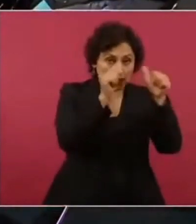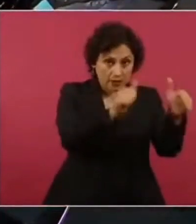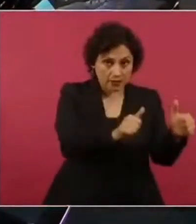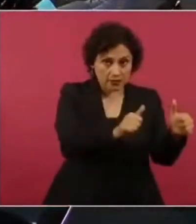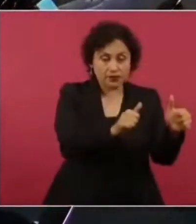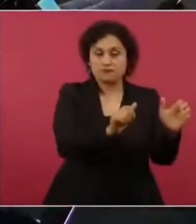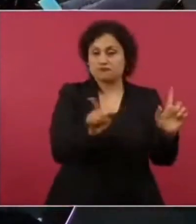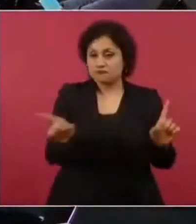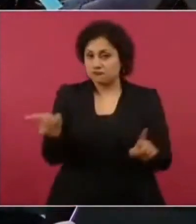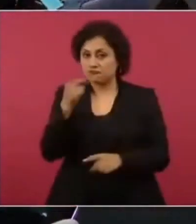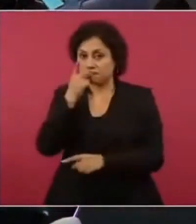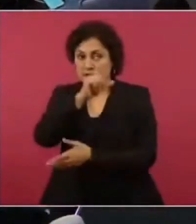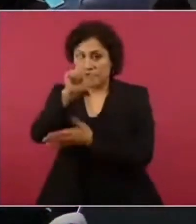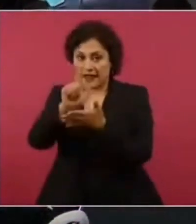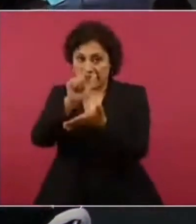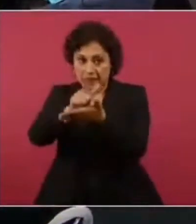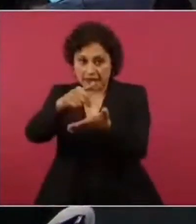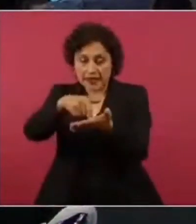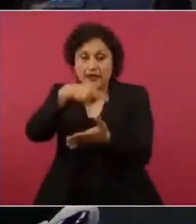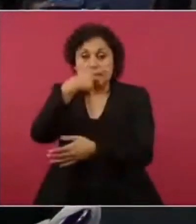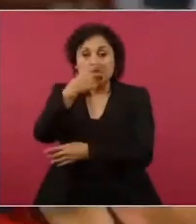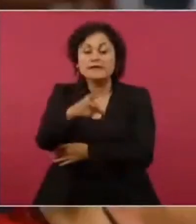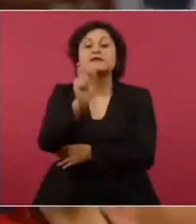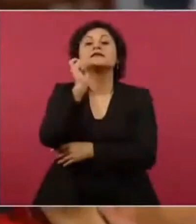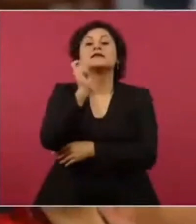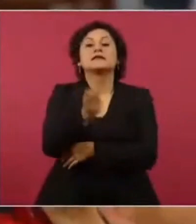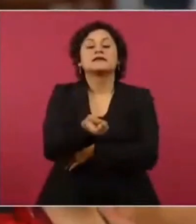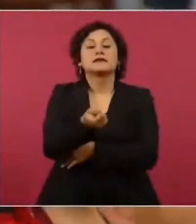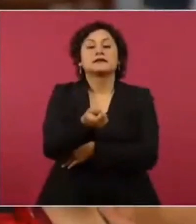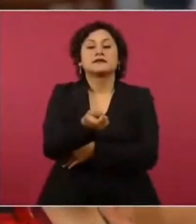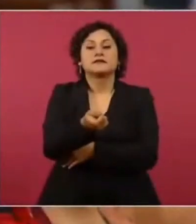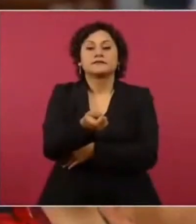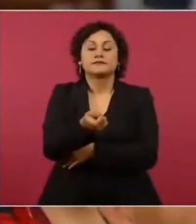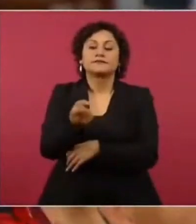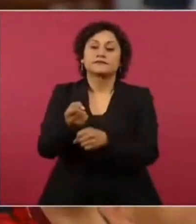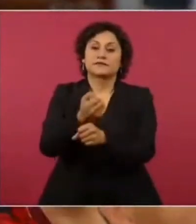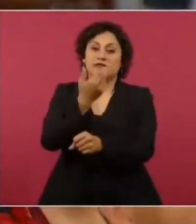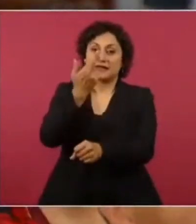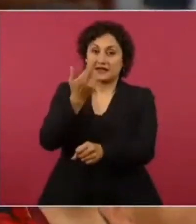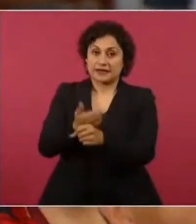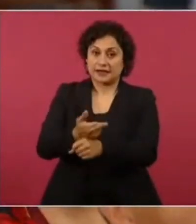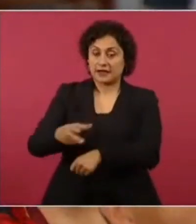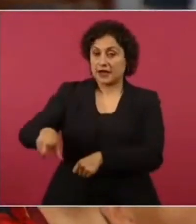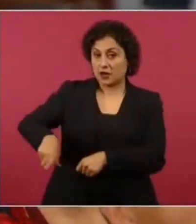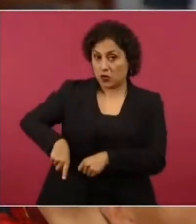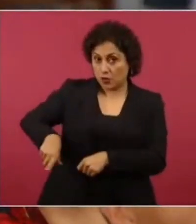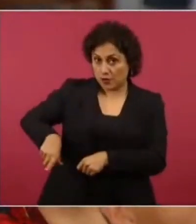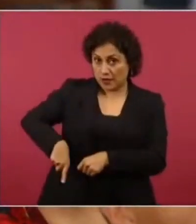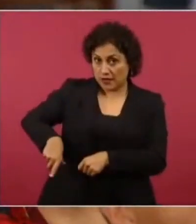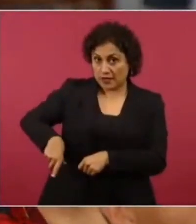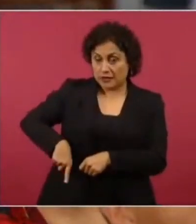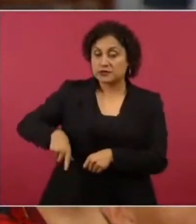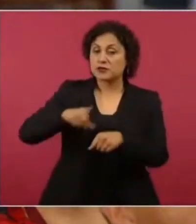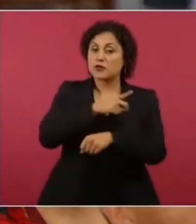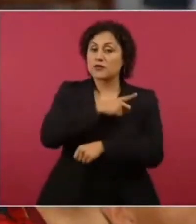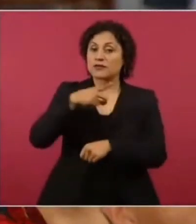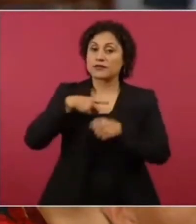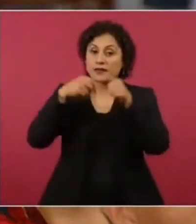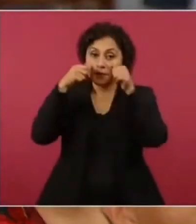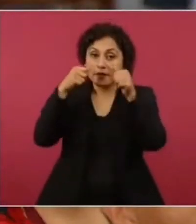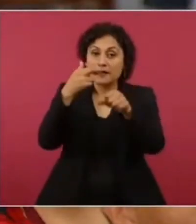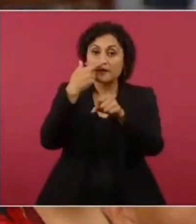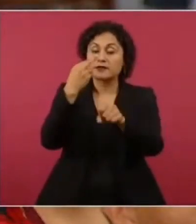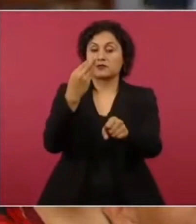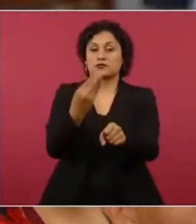la ley establecía y la ley orgánica de la administración establecía que es a la Secretaría de Gobernación a quien le corresponde esta responsabilidad.